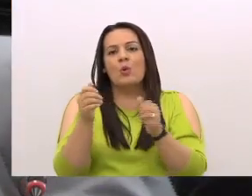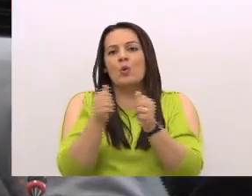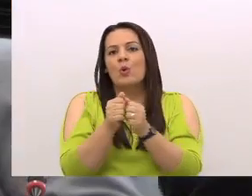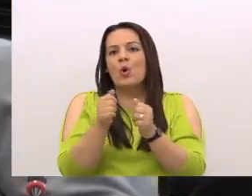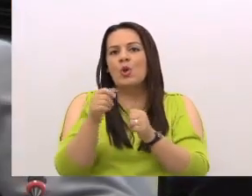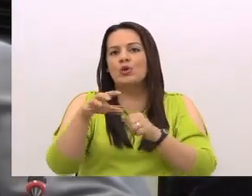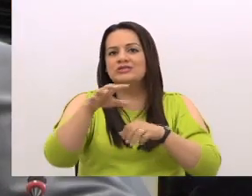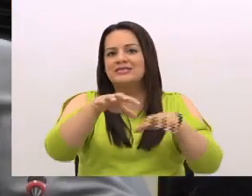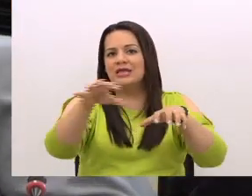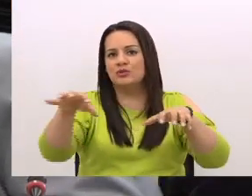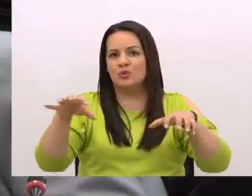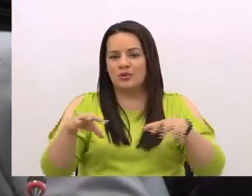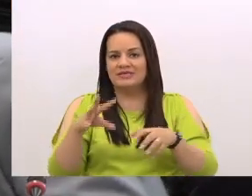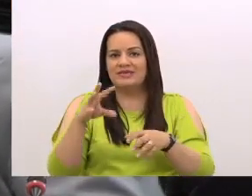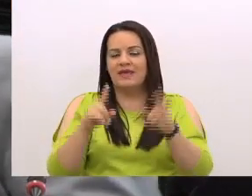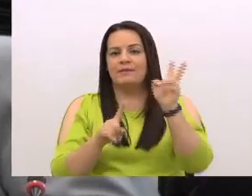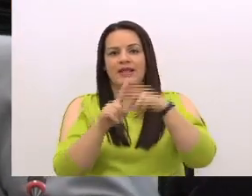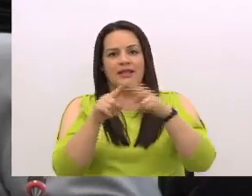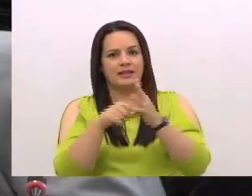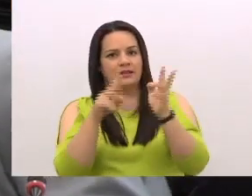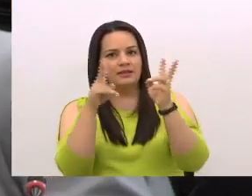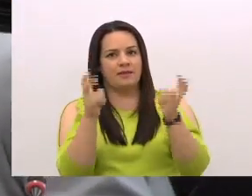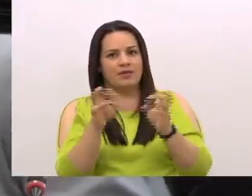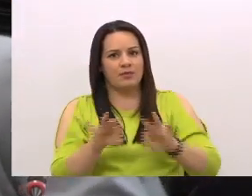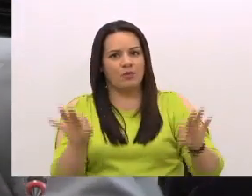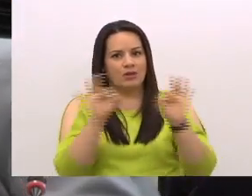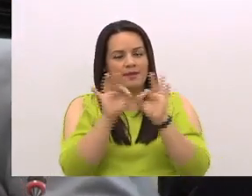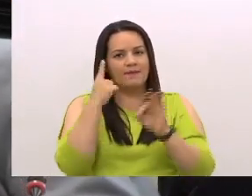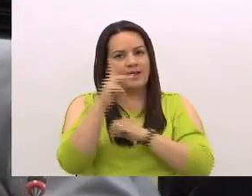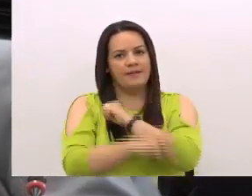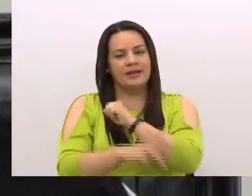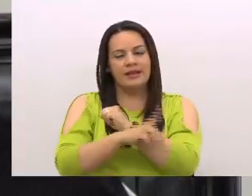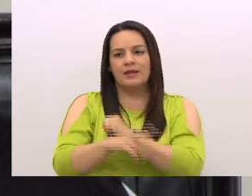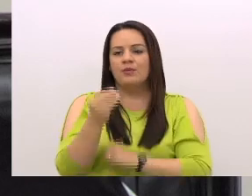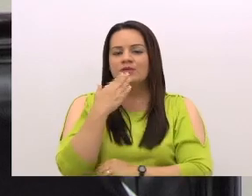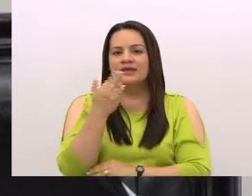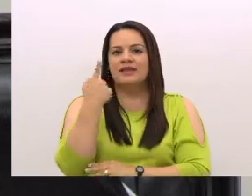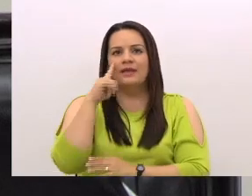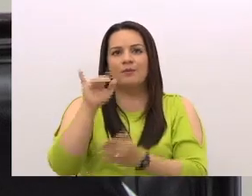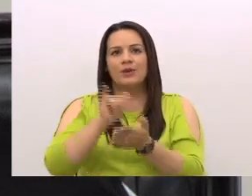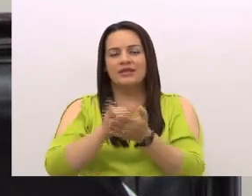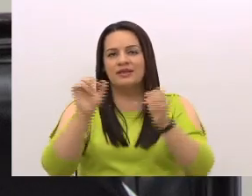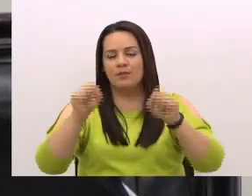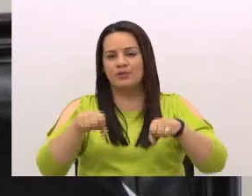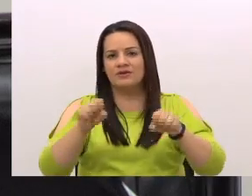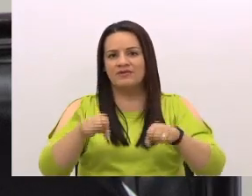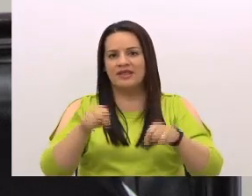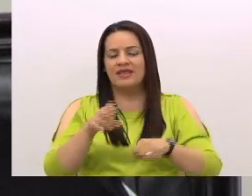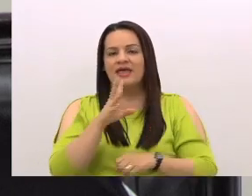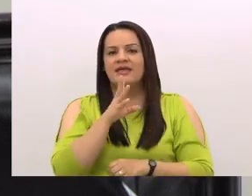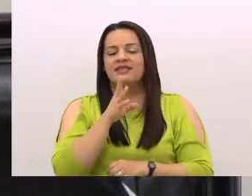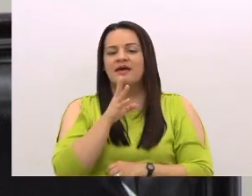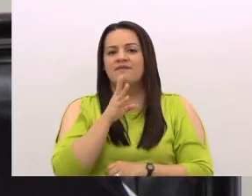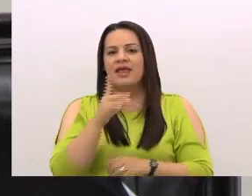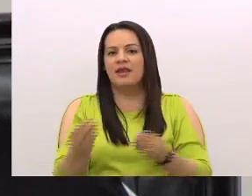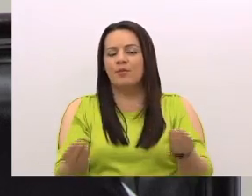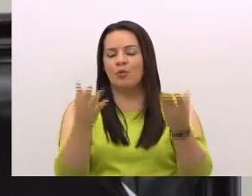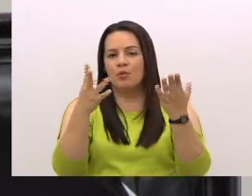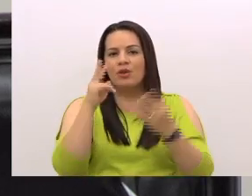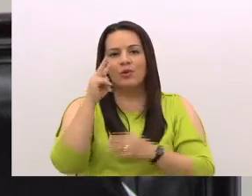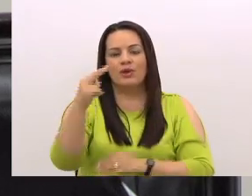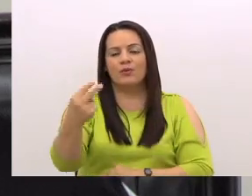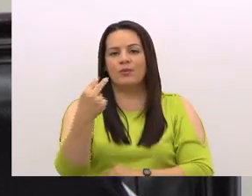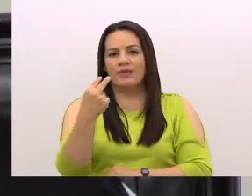sectores implicados en este tema tan importante para el país? Muchas gracias por esta posibilidad de dirigirme al público que nos ve por